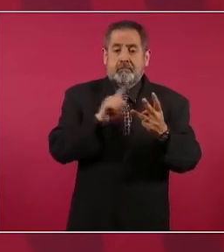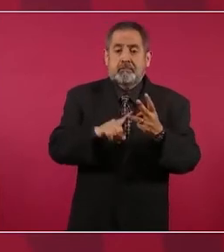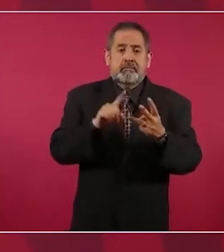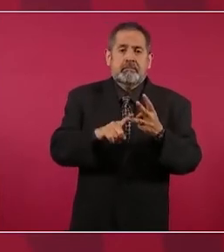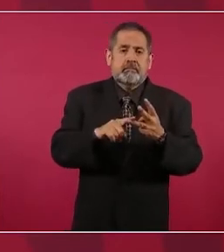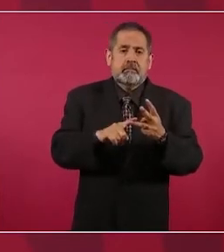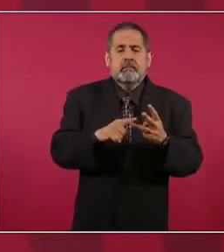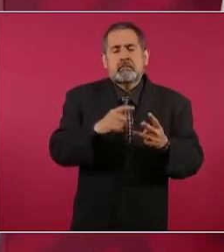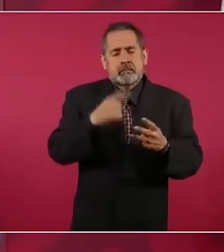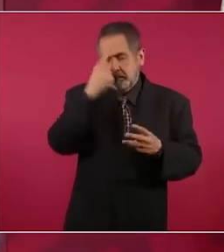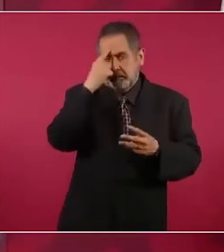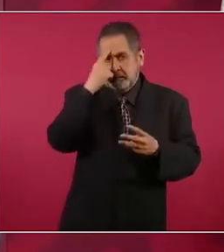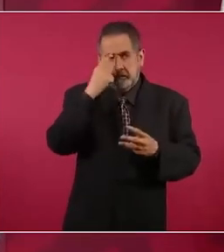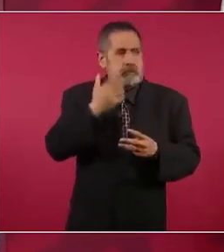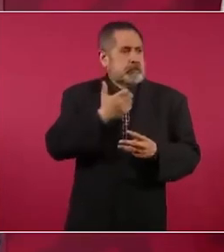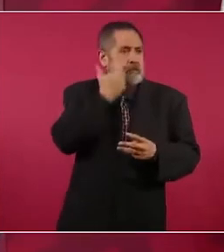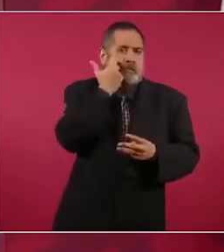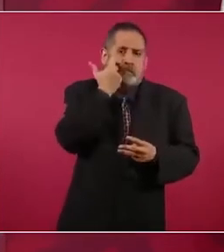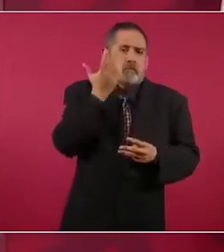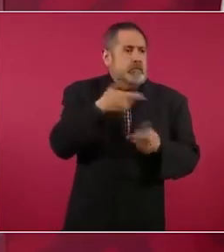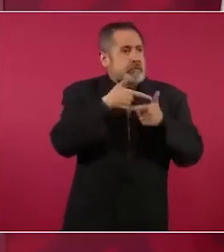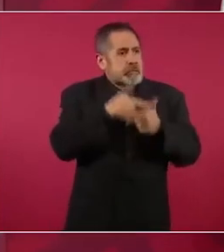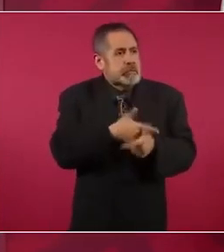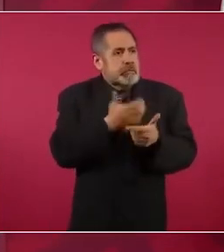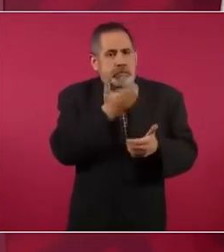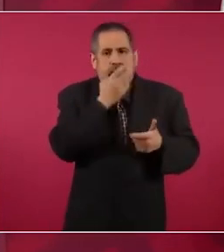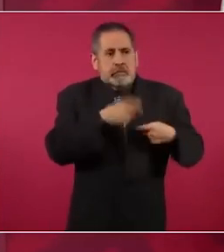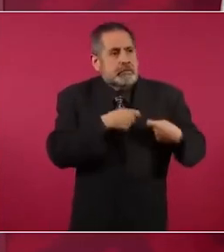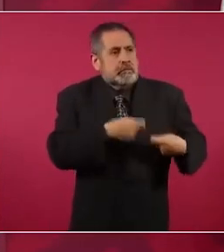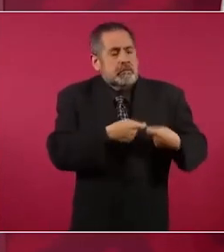Porque esos han seguido igual.